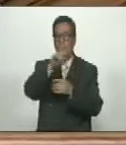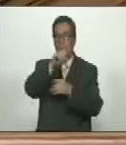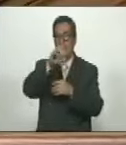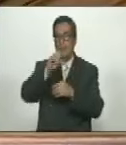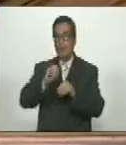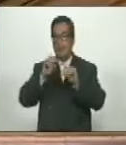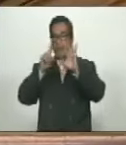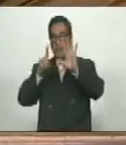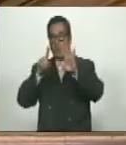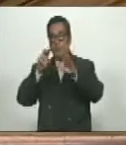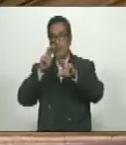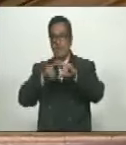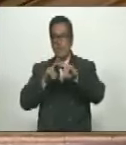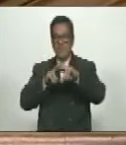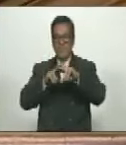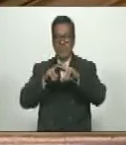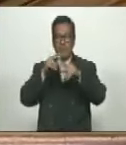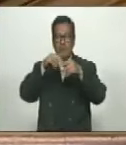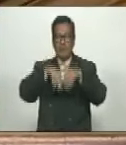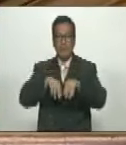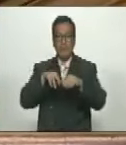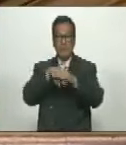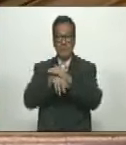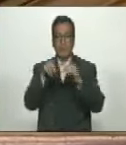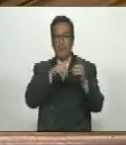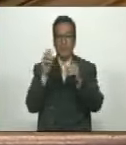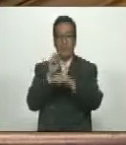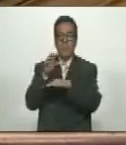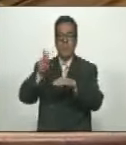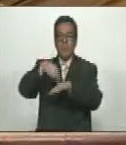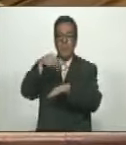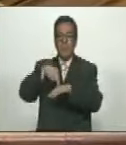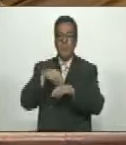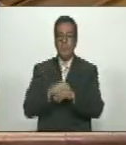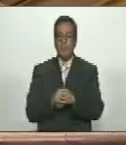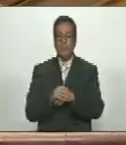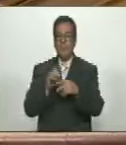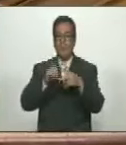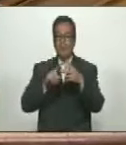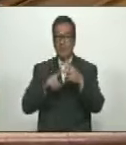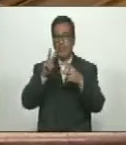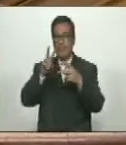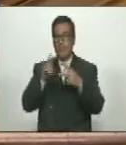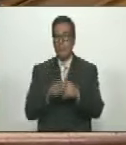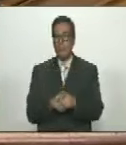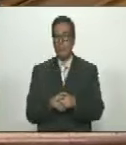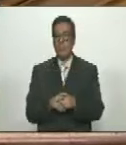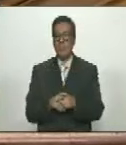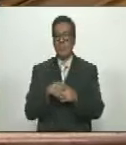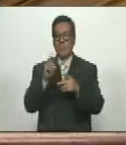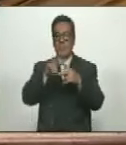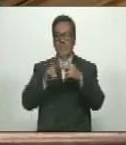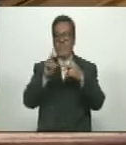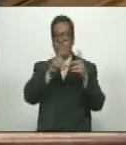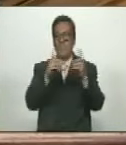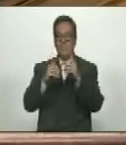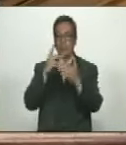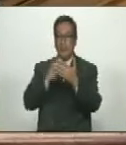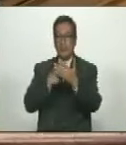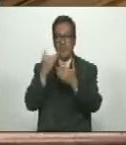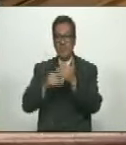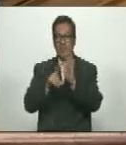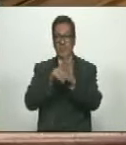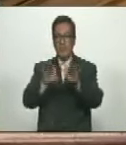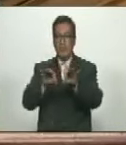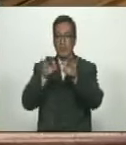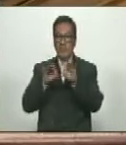106 Del Reglamento Interior Y De Debates De La Asamblea Nacional Punto Número Dos Segunda Discusión Del Proyecto De